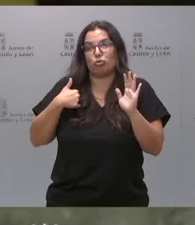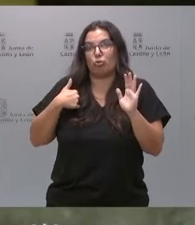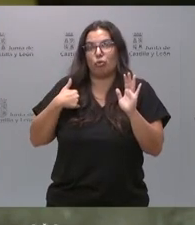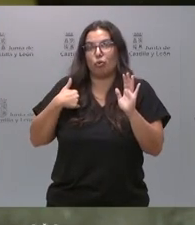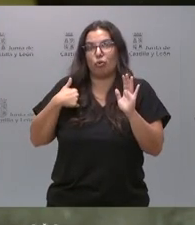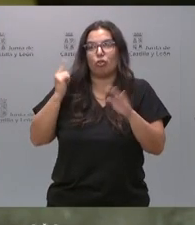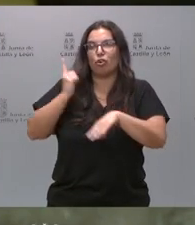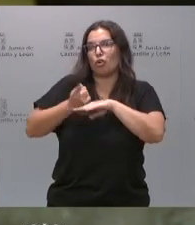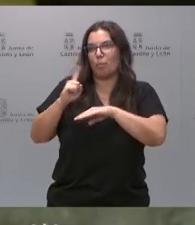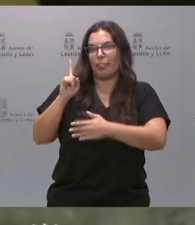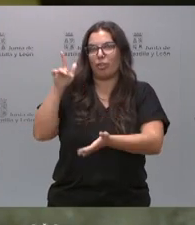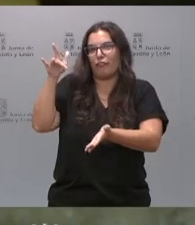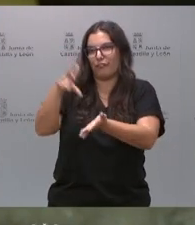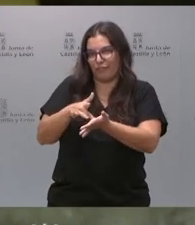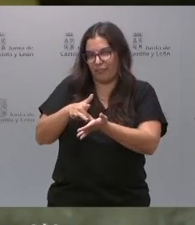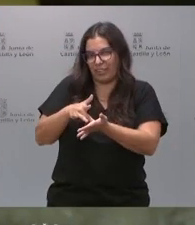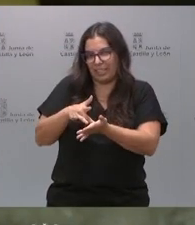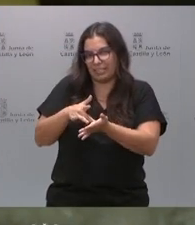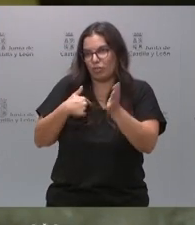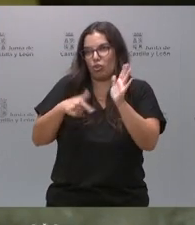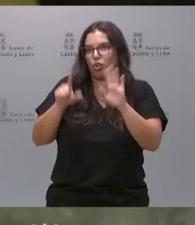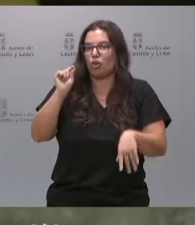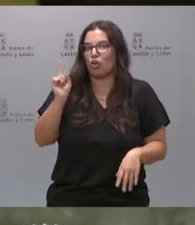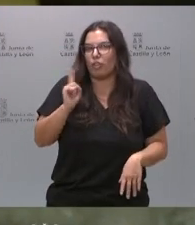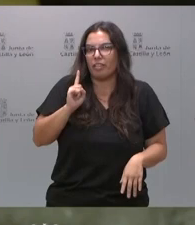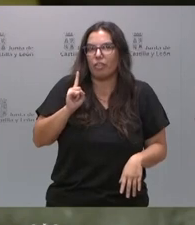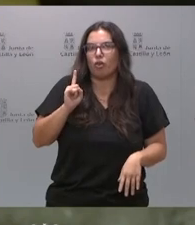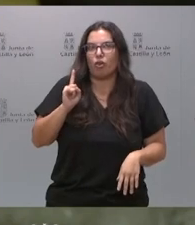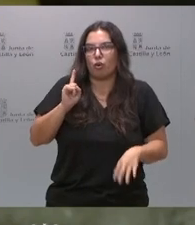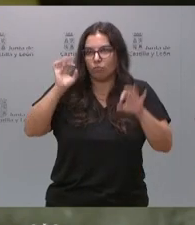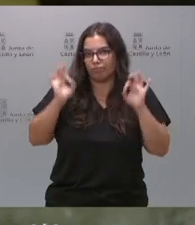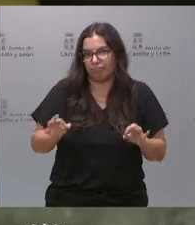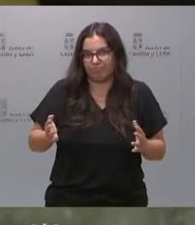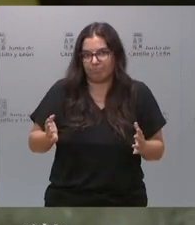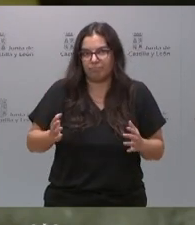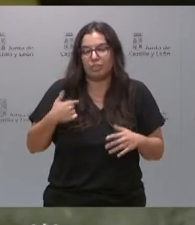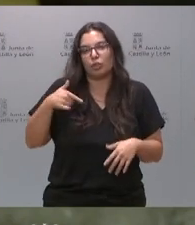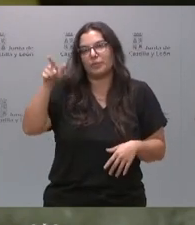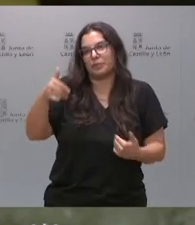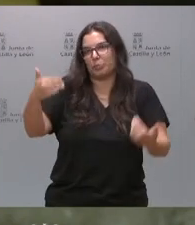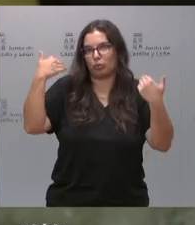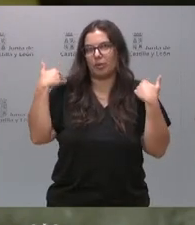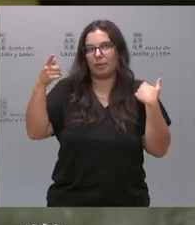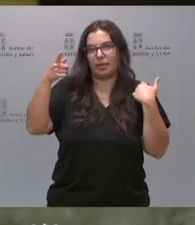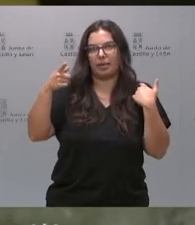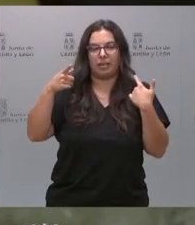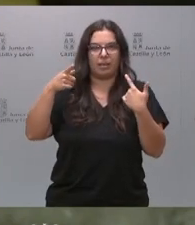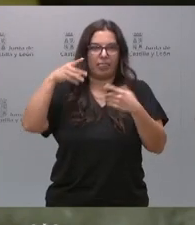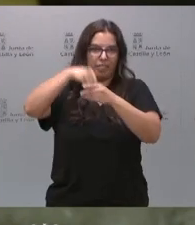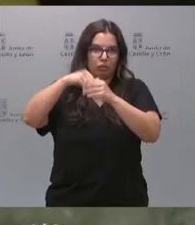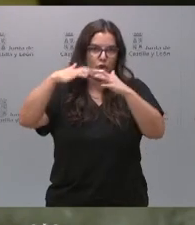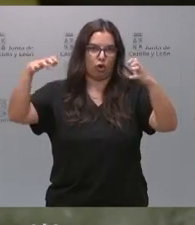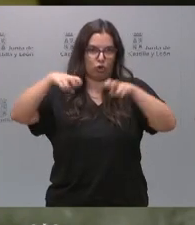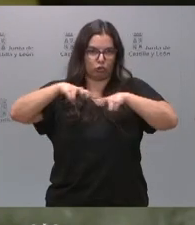al que me corresponde decidir cuándo es la fecha, porque eso ya le corresponde a los órganos de las